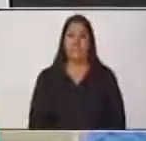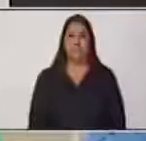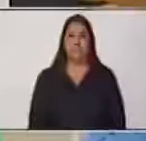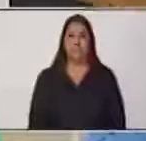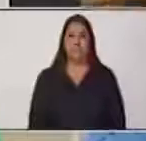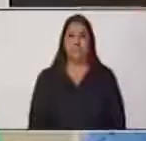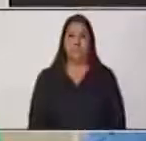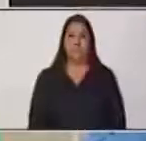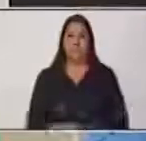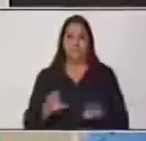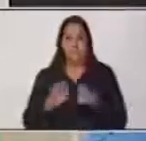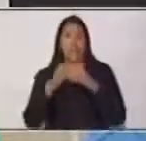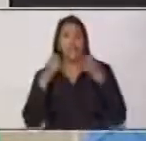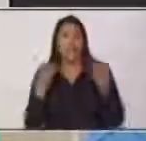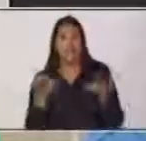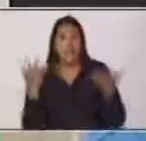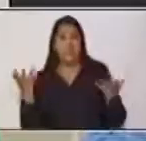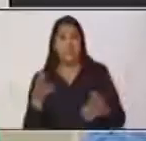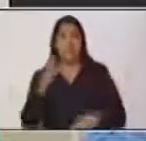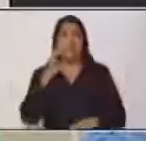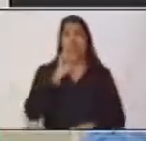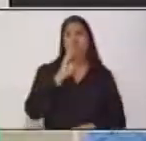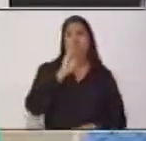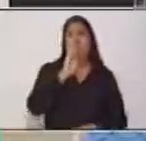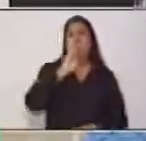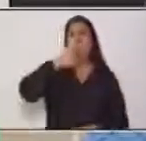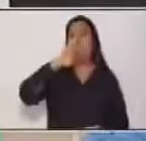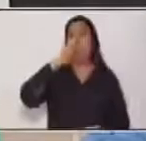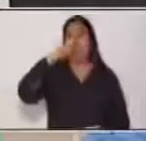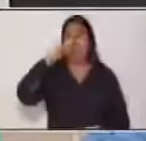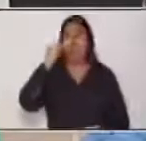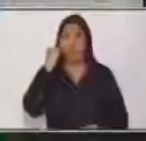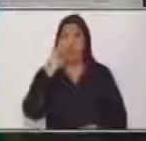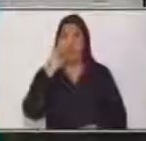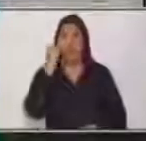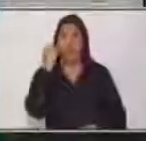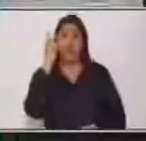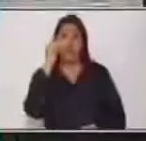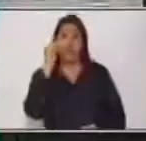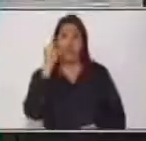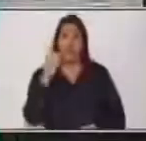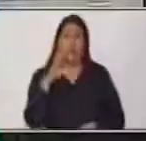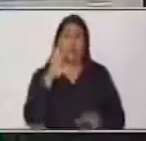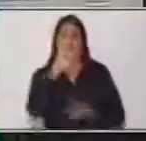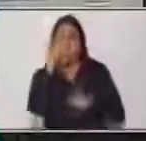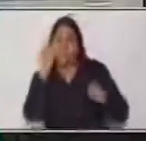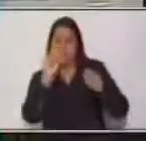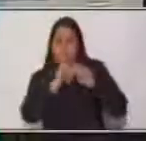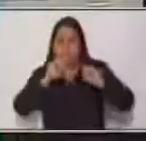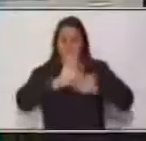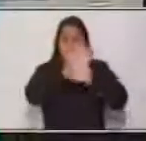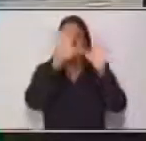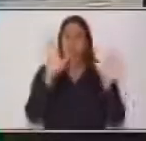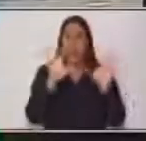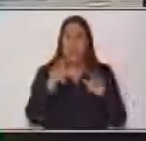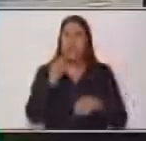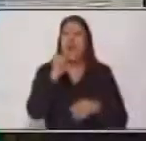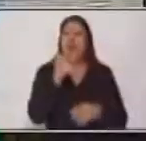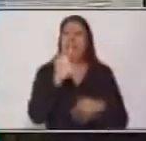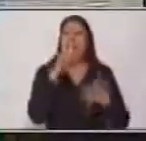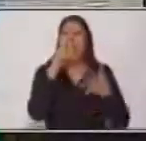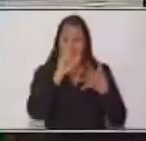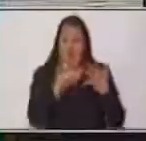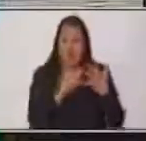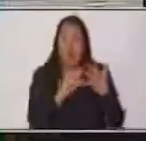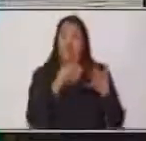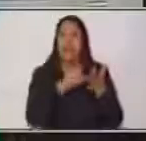Entonces, la objetividad viene siendo la parte elemental. La objetividad, precisión y claridad son características que el texto